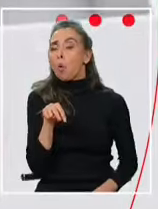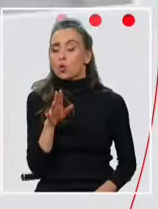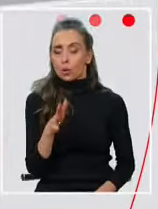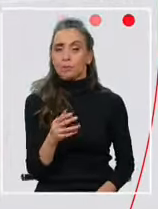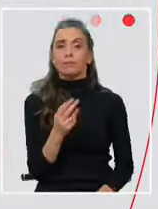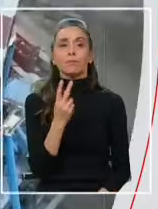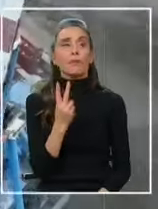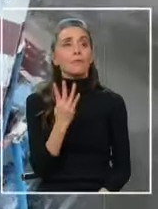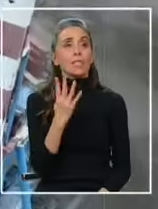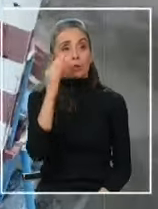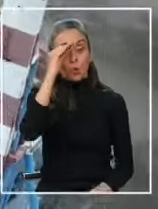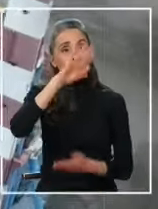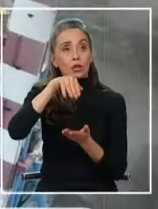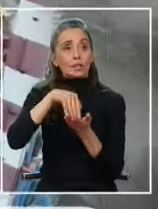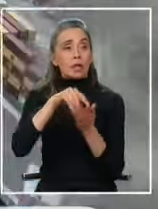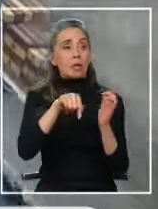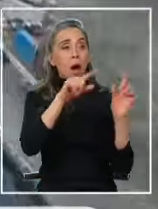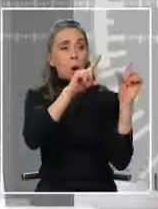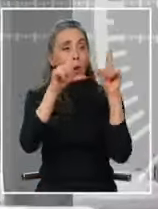24 Central